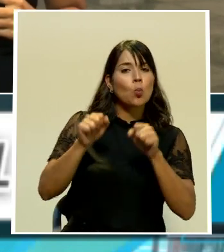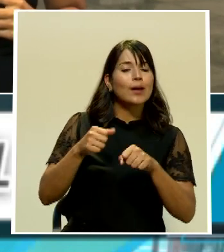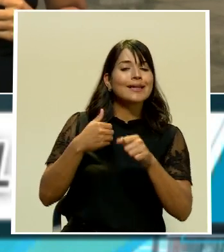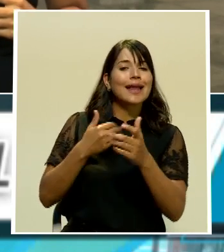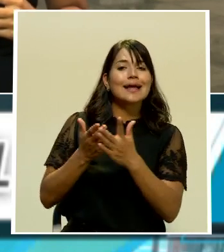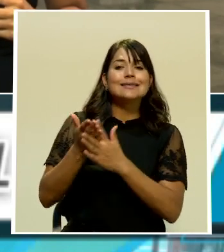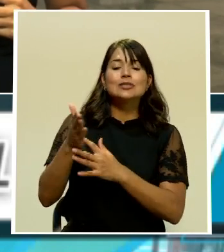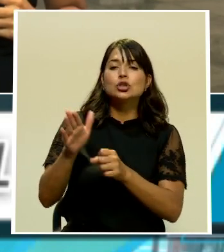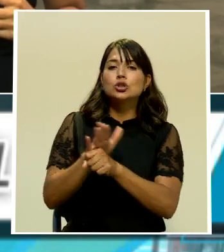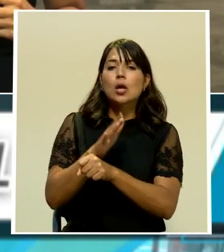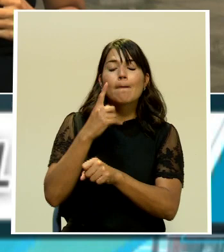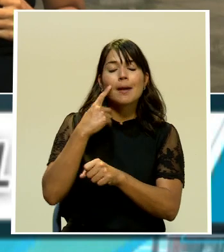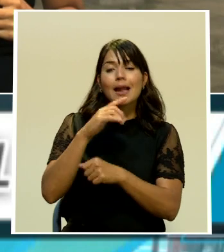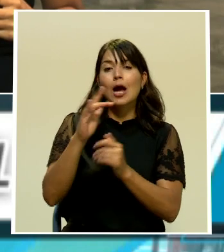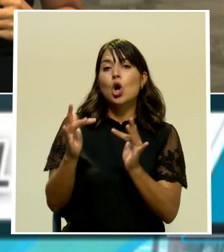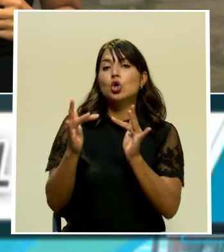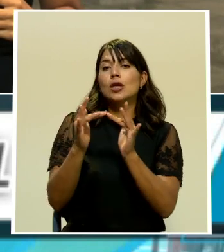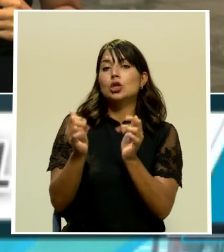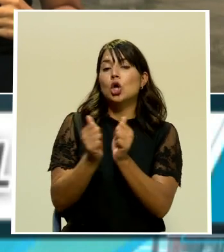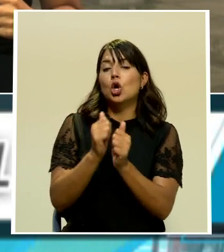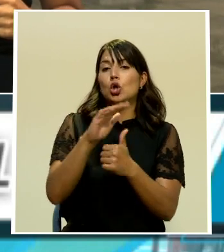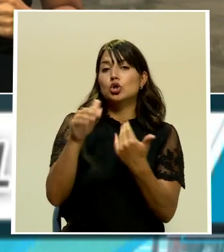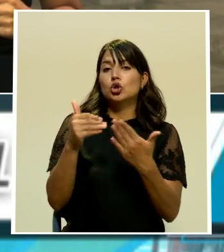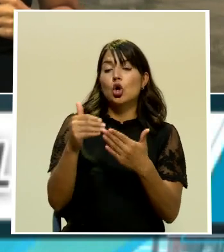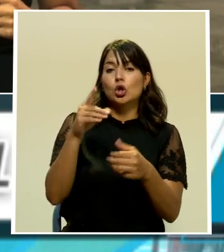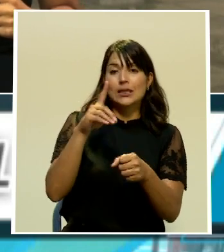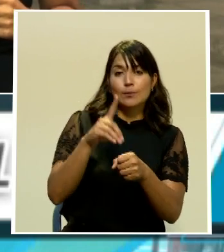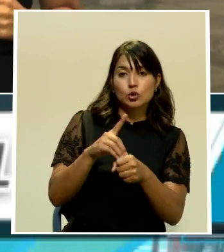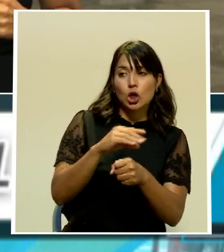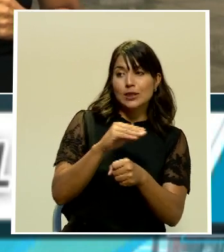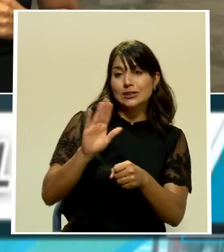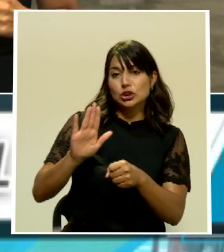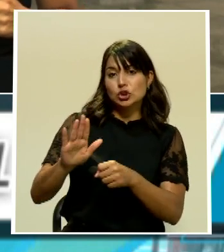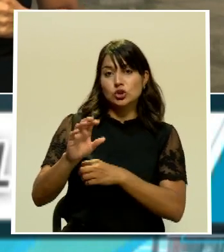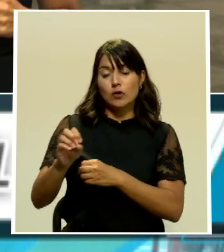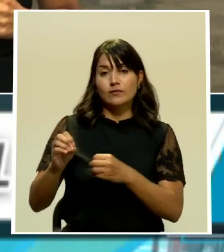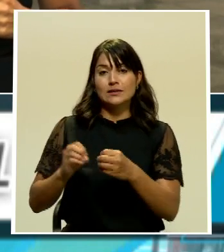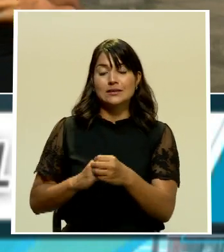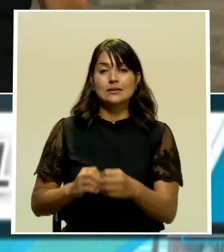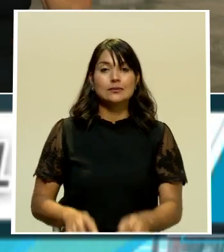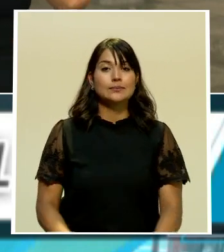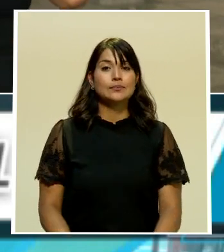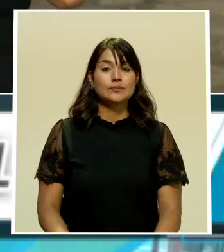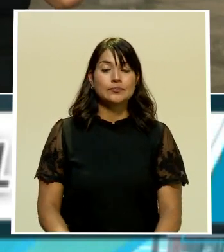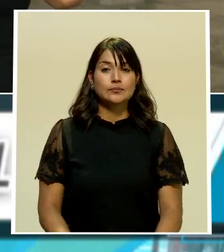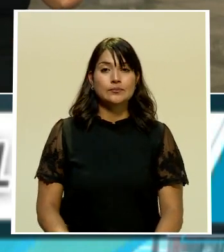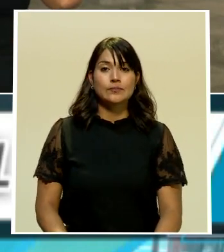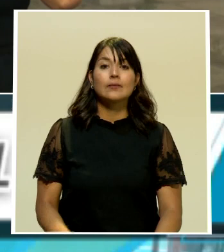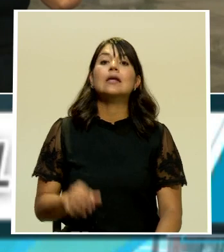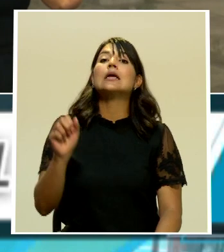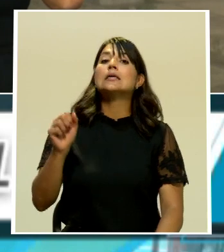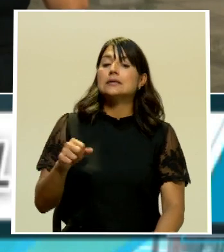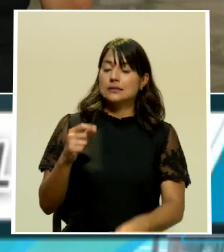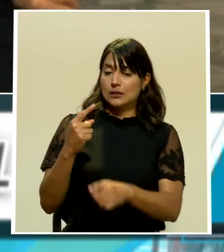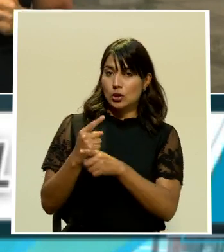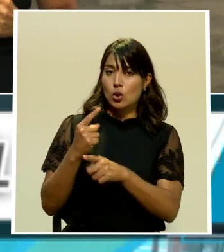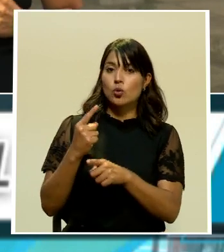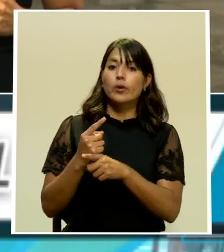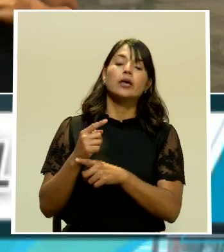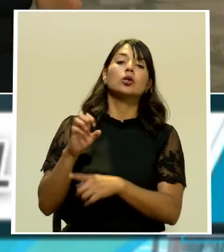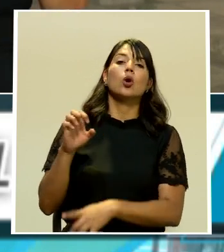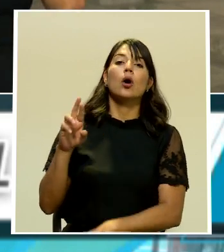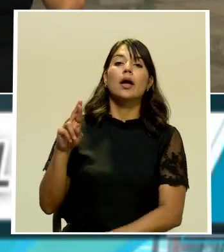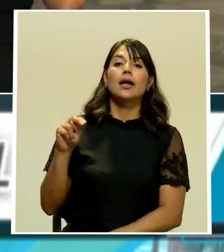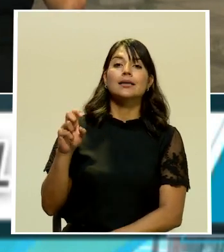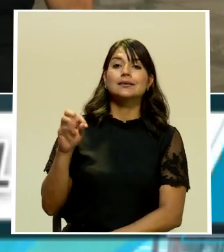a todos los diputados y a los despachos de los diputados así es correcto Ernesto se